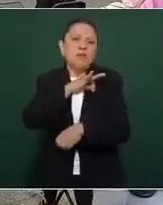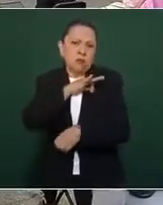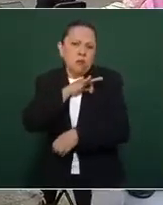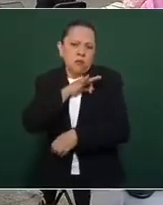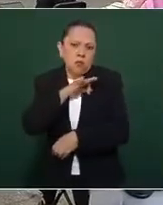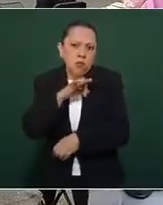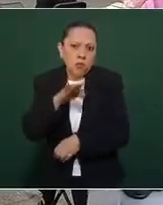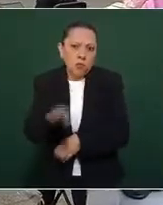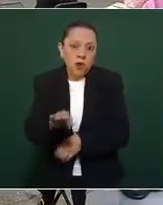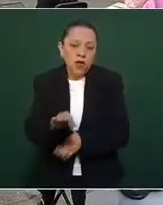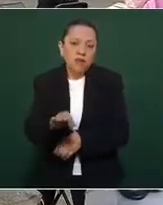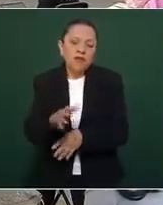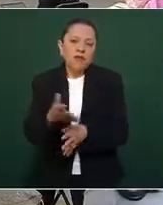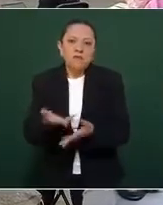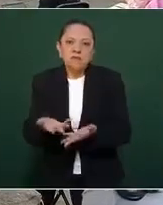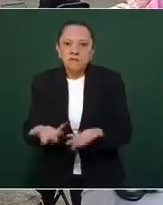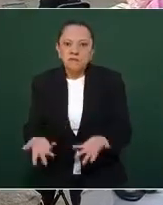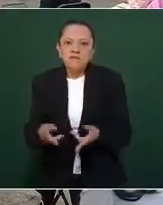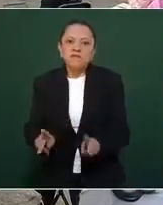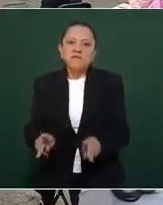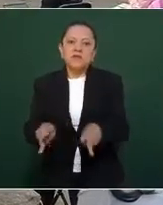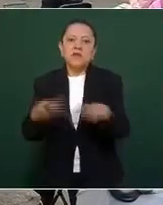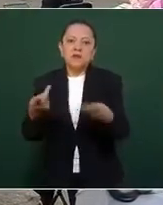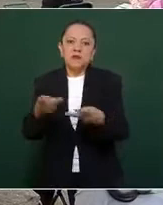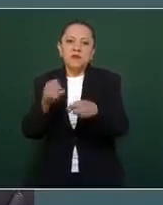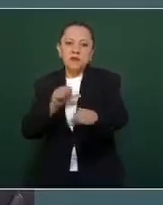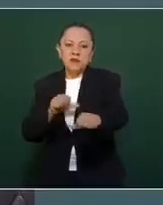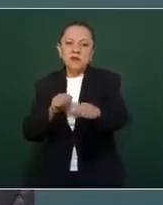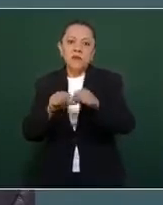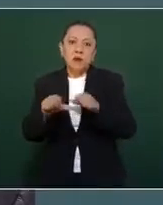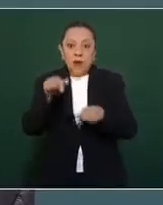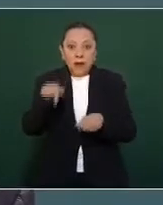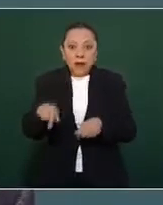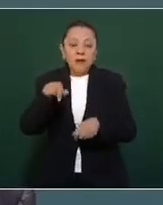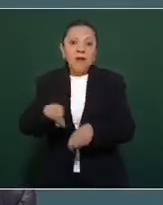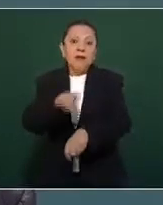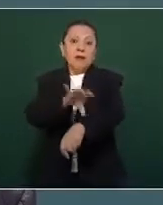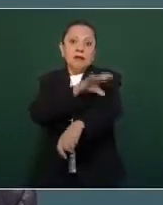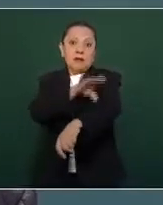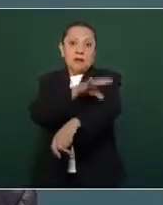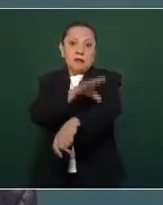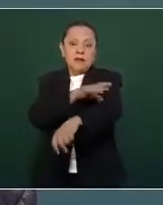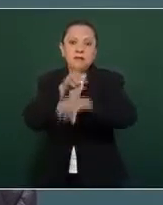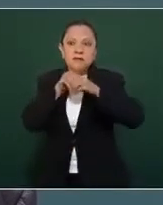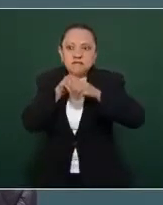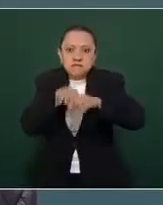la energía eléctrica, distribuirla,